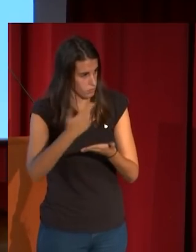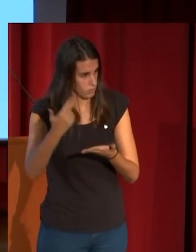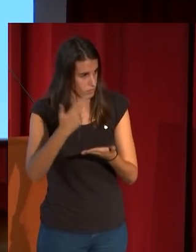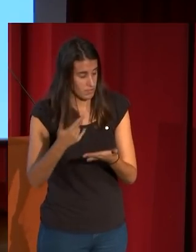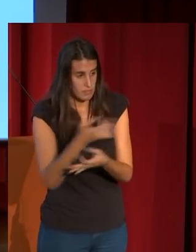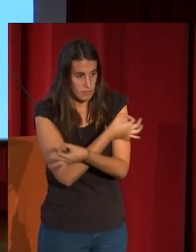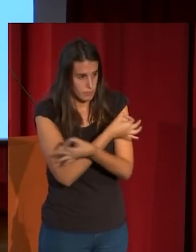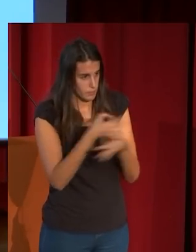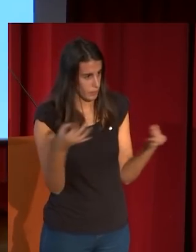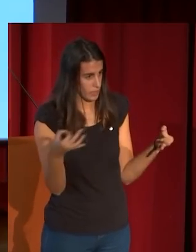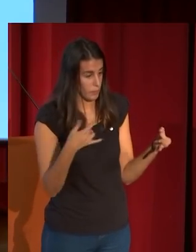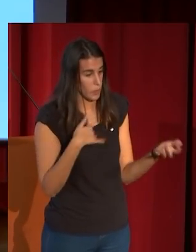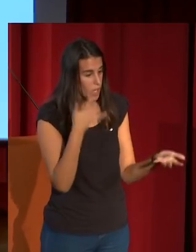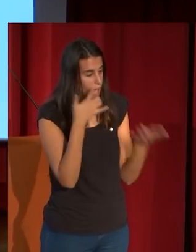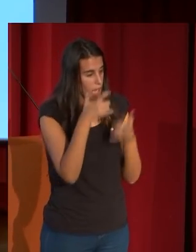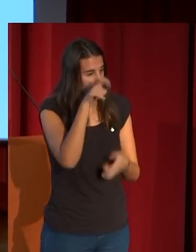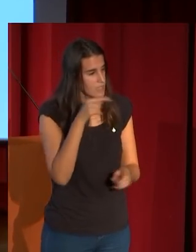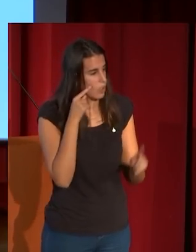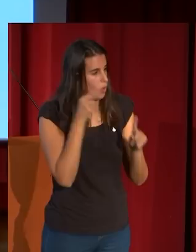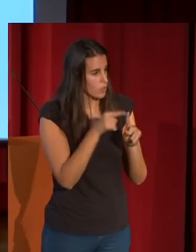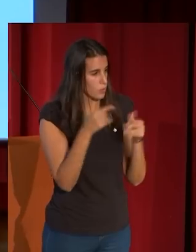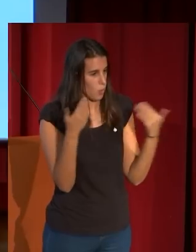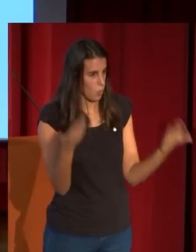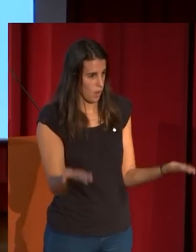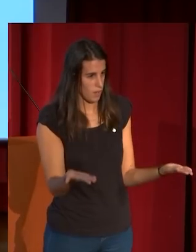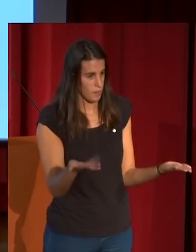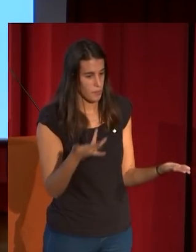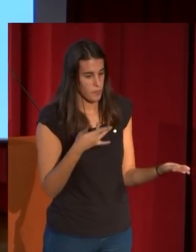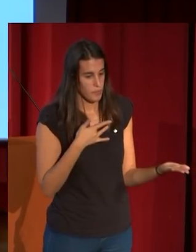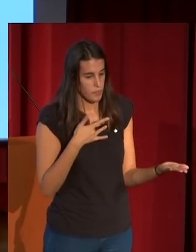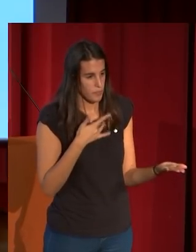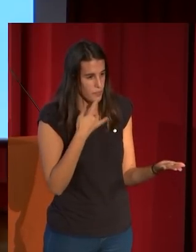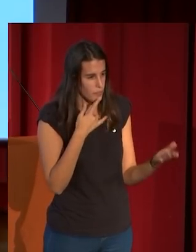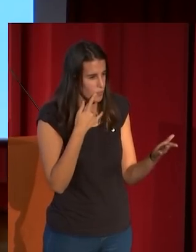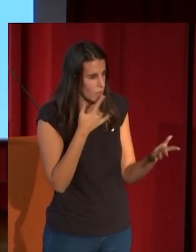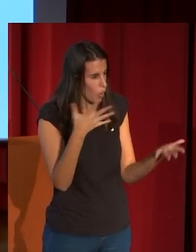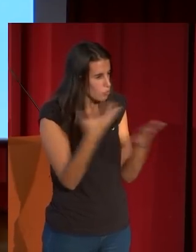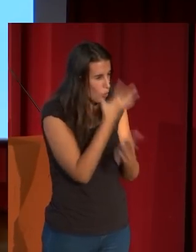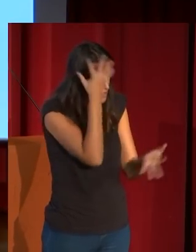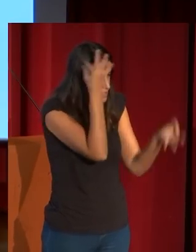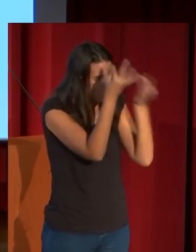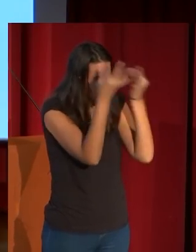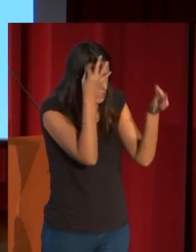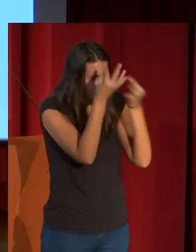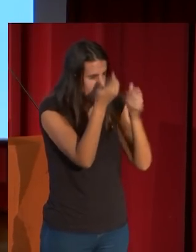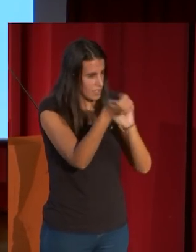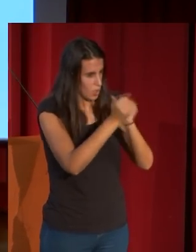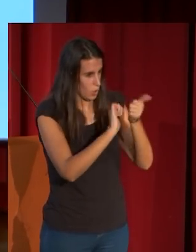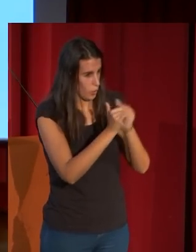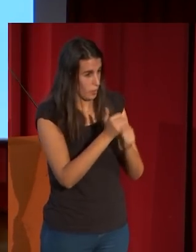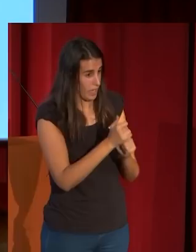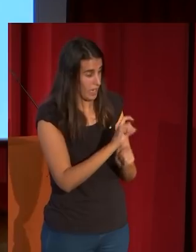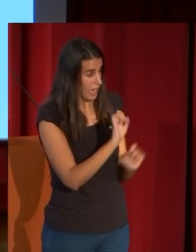quiere, como vemos, llegar hasta el fondo, hasta la profundidad de lo que Velázquez